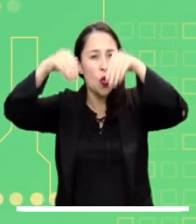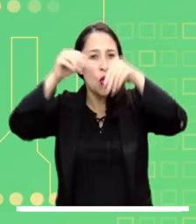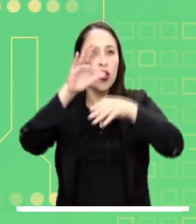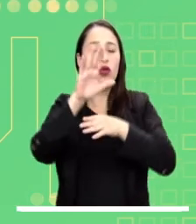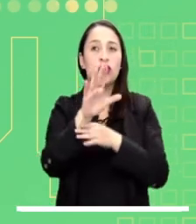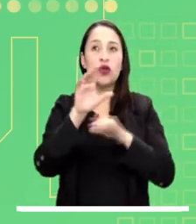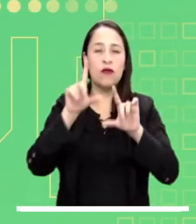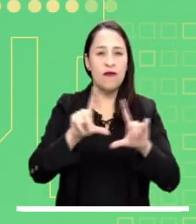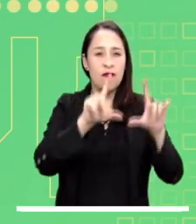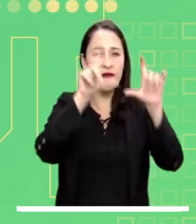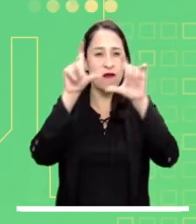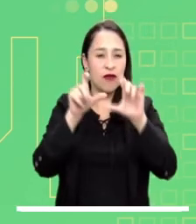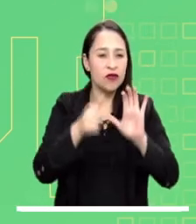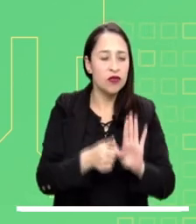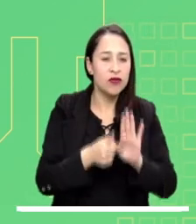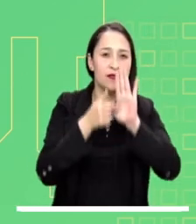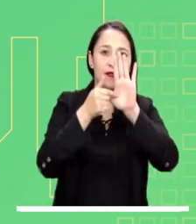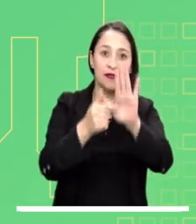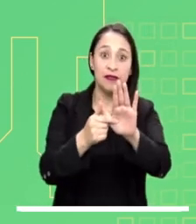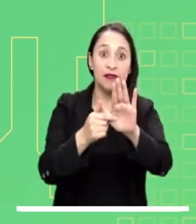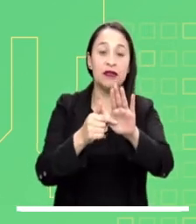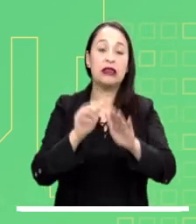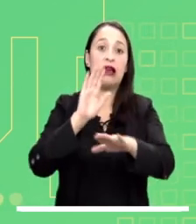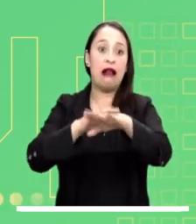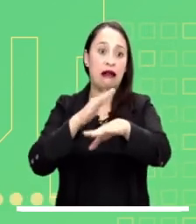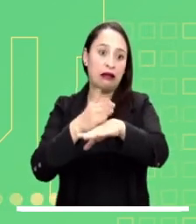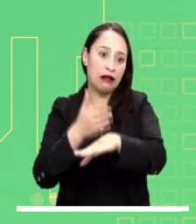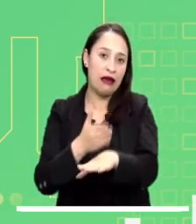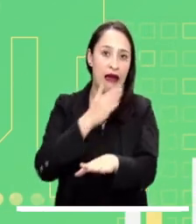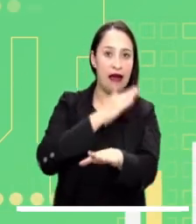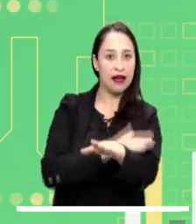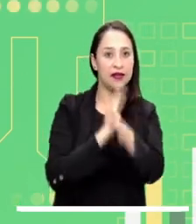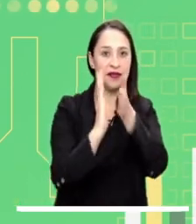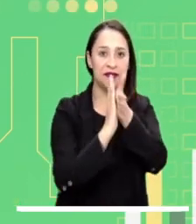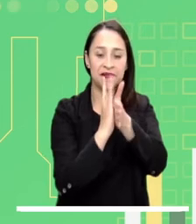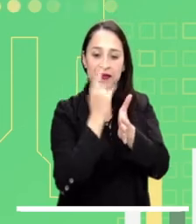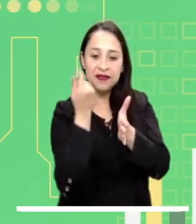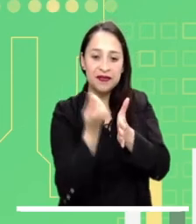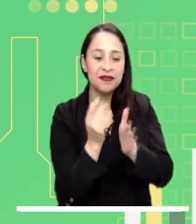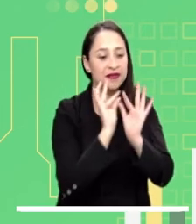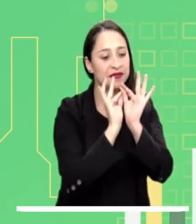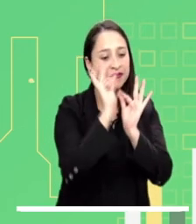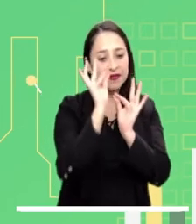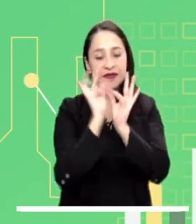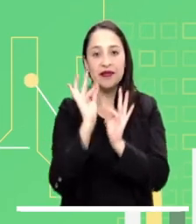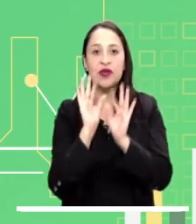del tiempo, las imágenes satelitales y conozca las principales alertas tempranas.